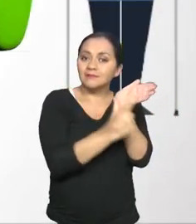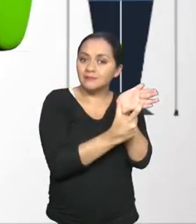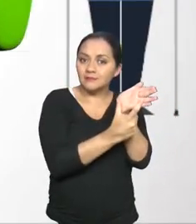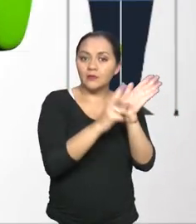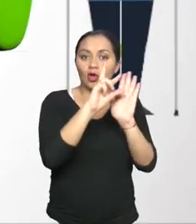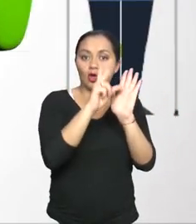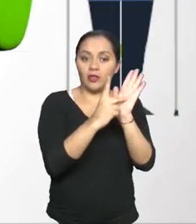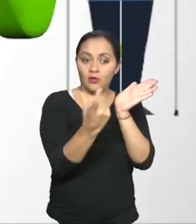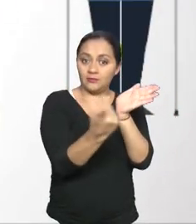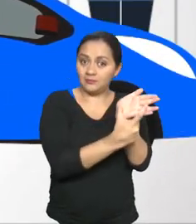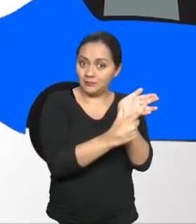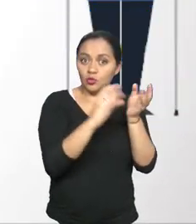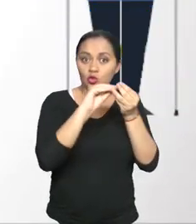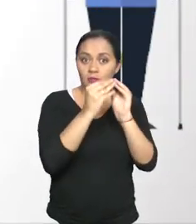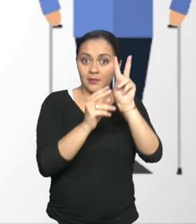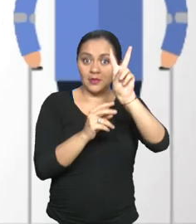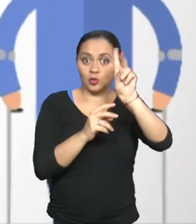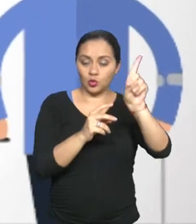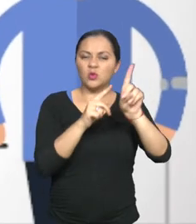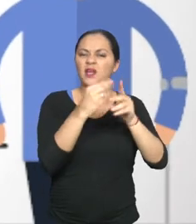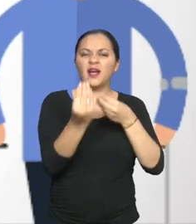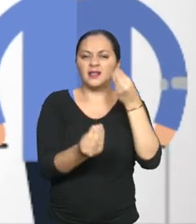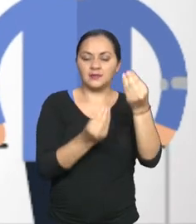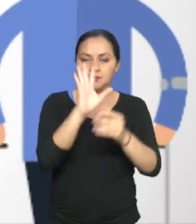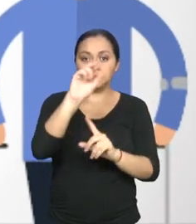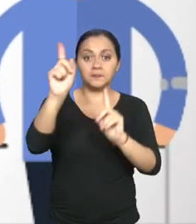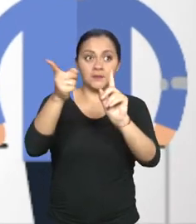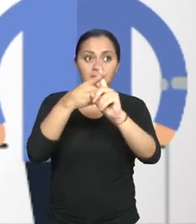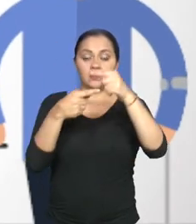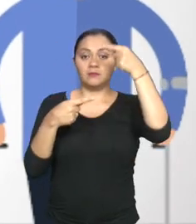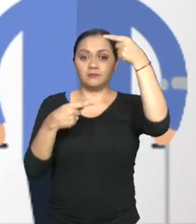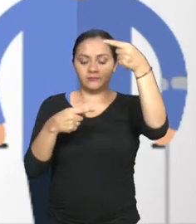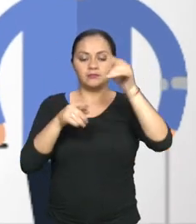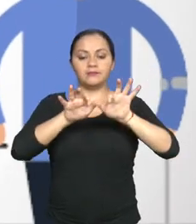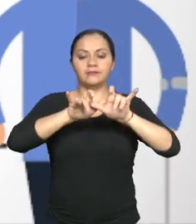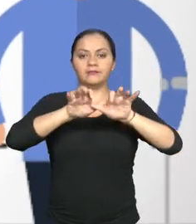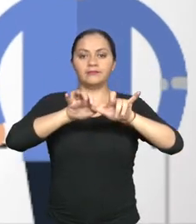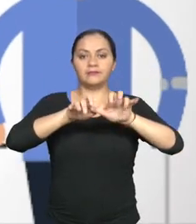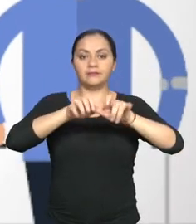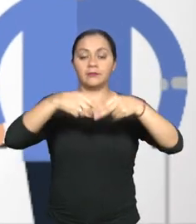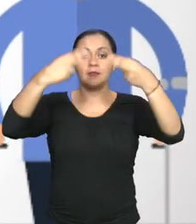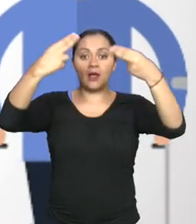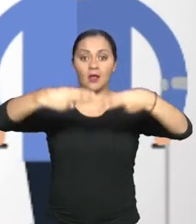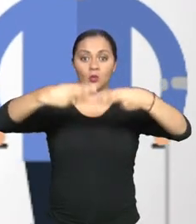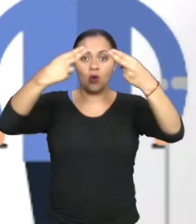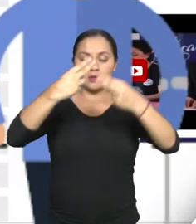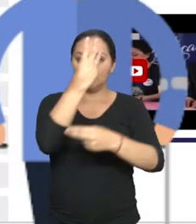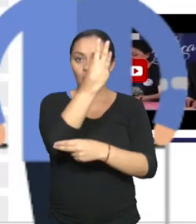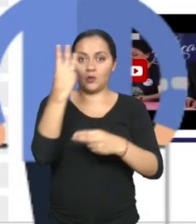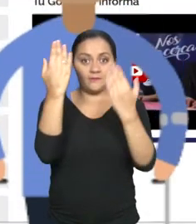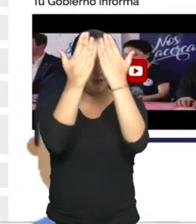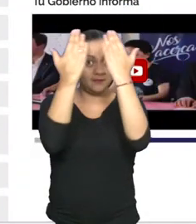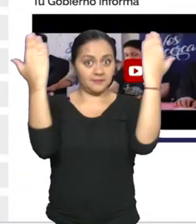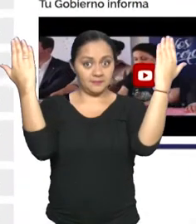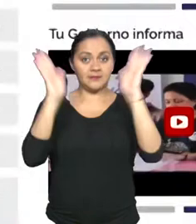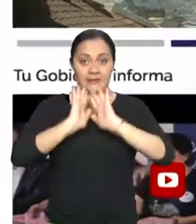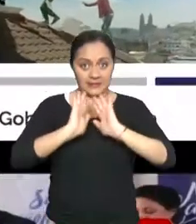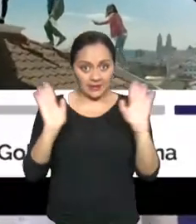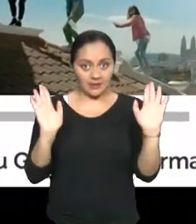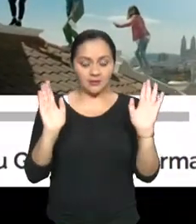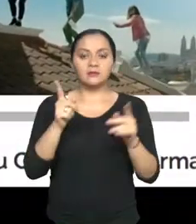de 21 dígitos se debe ingresar a www.aduana.gov.ec